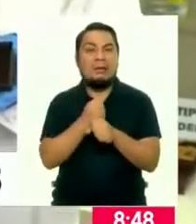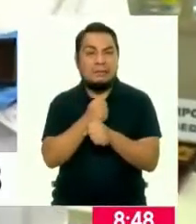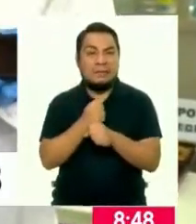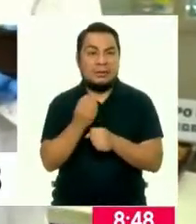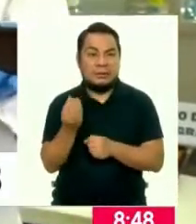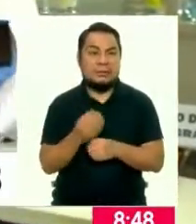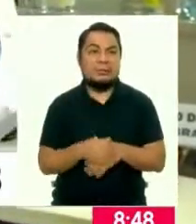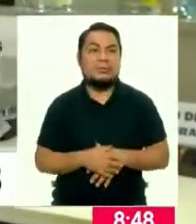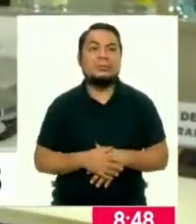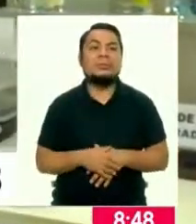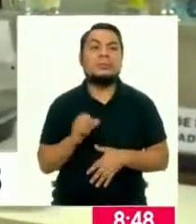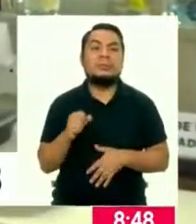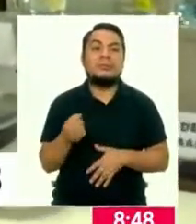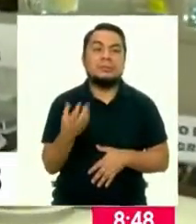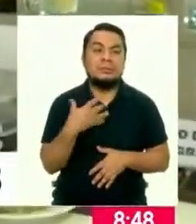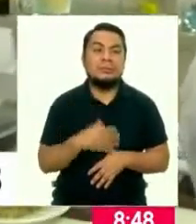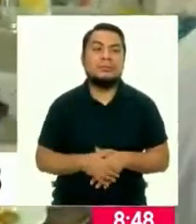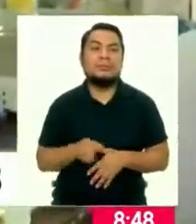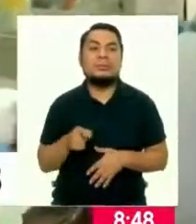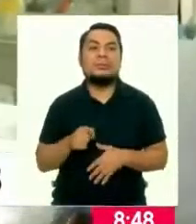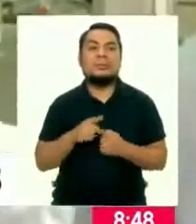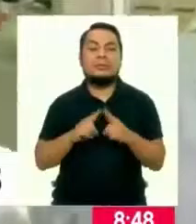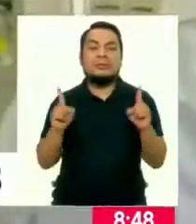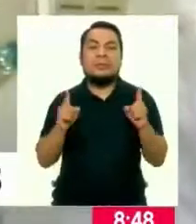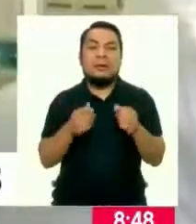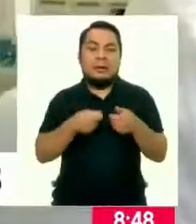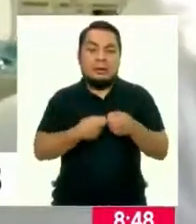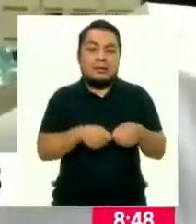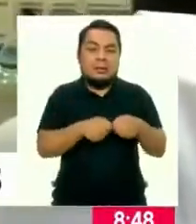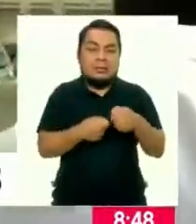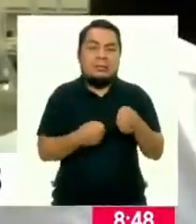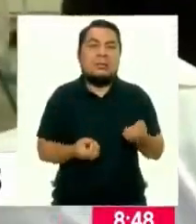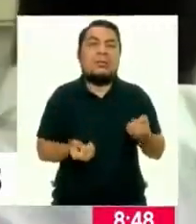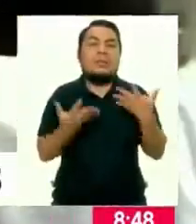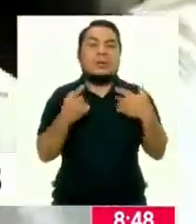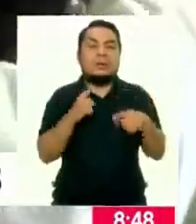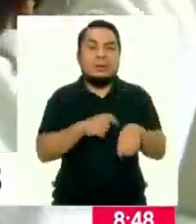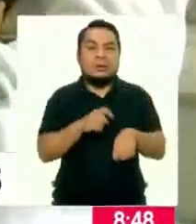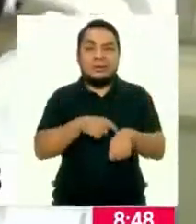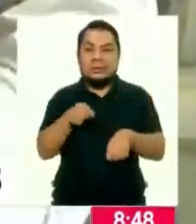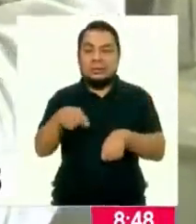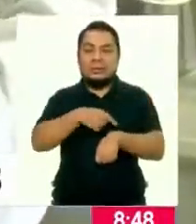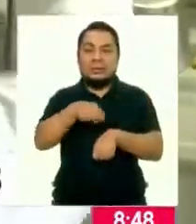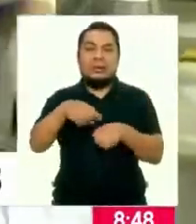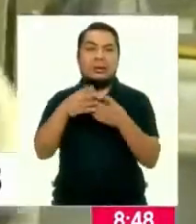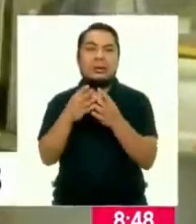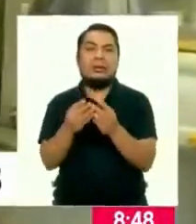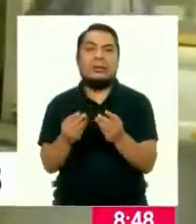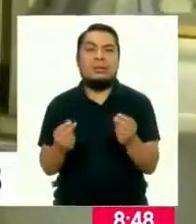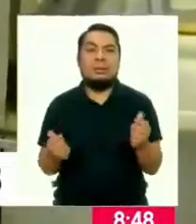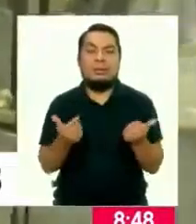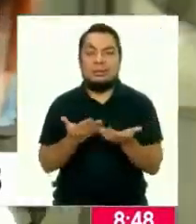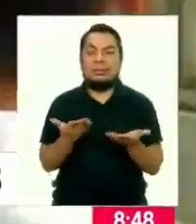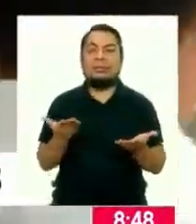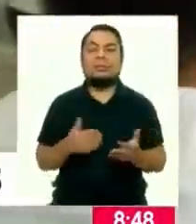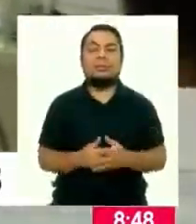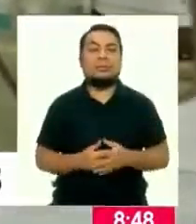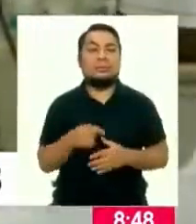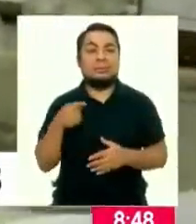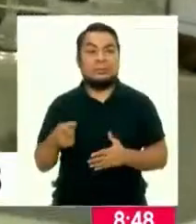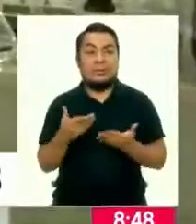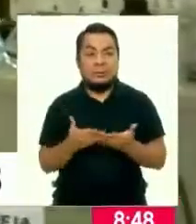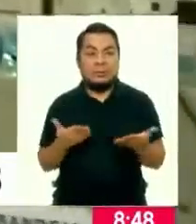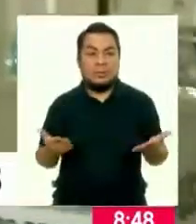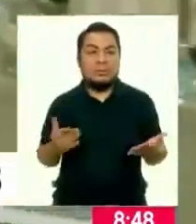Ahora, coméntanos, a diferencia del plástico, ¿cuánto tiempo tarda en degradarse este producto? Estos